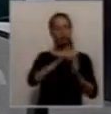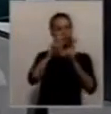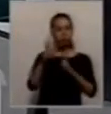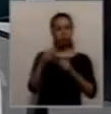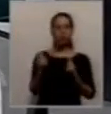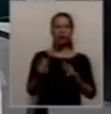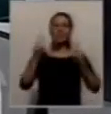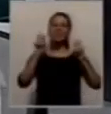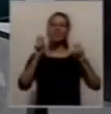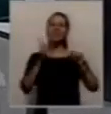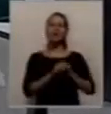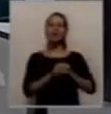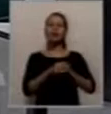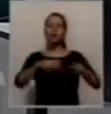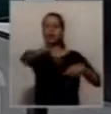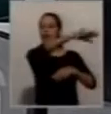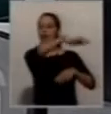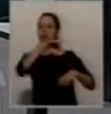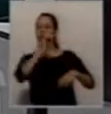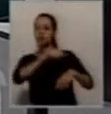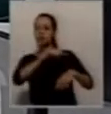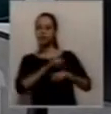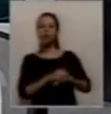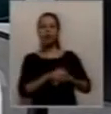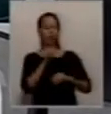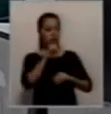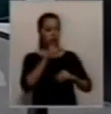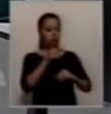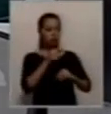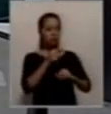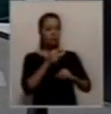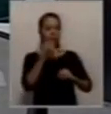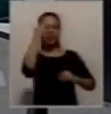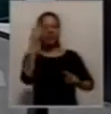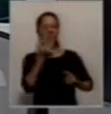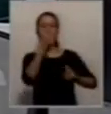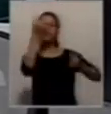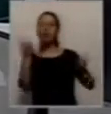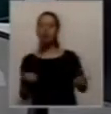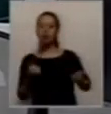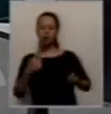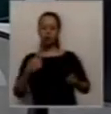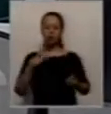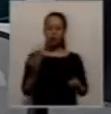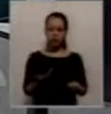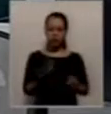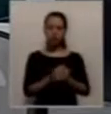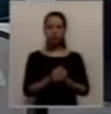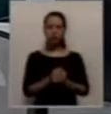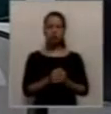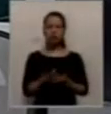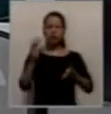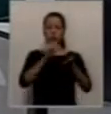pretendemos representar, entonces es la sociedad la que tiene que recuperar valores, no hay duda, y quienes están en responsabilidad en este tema como algo deportivo,